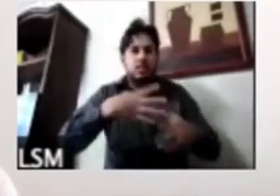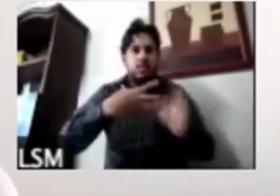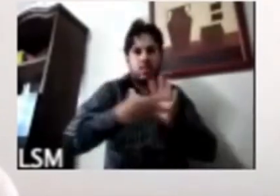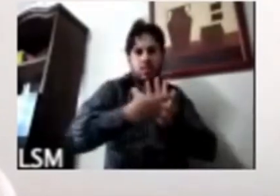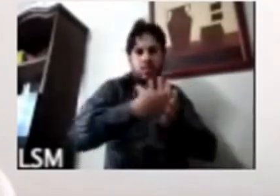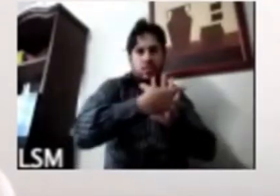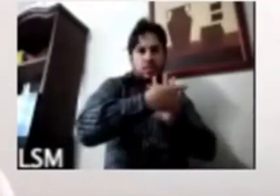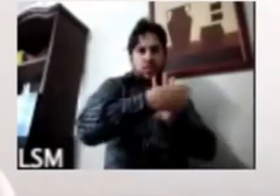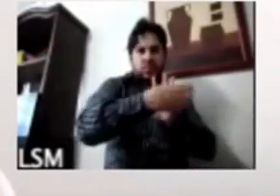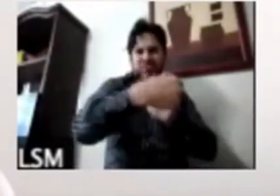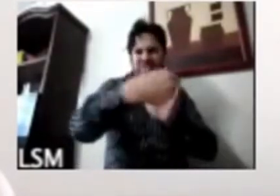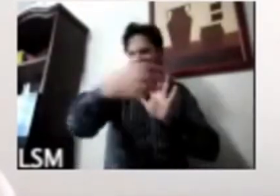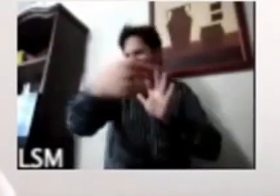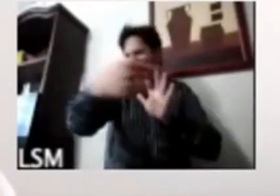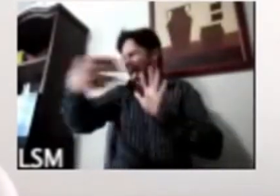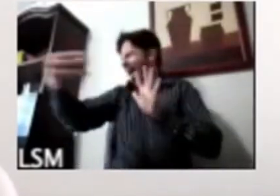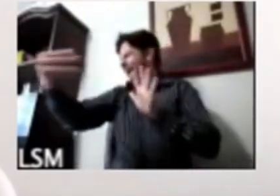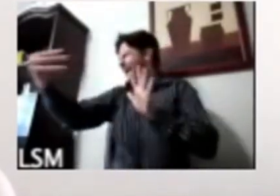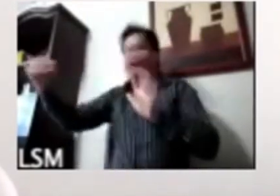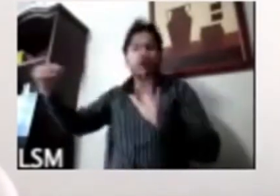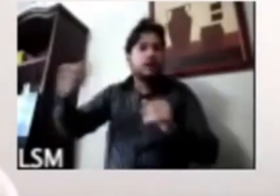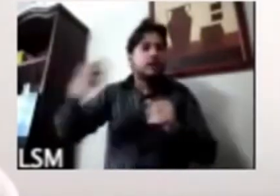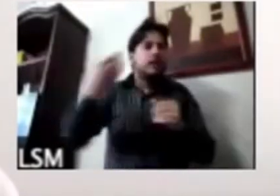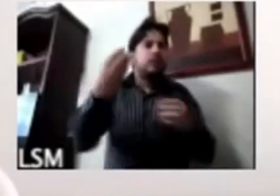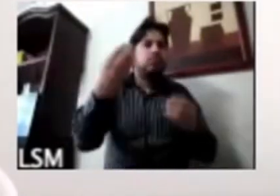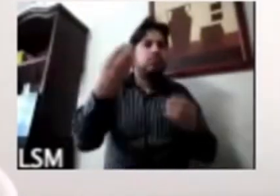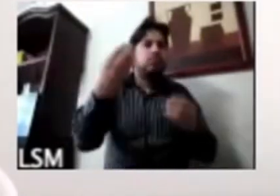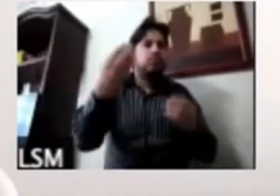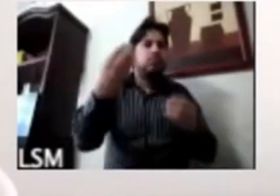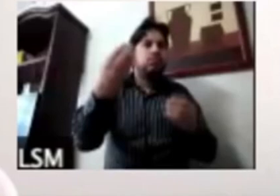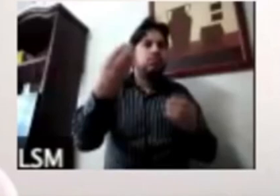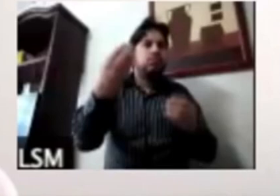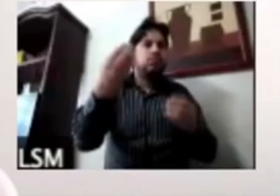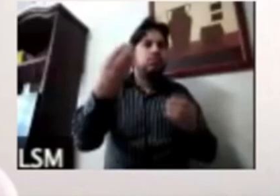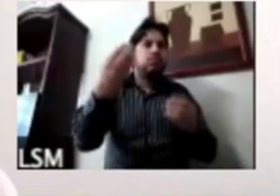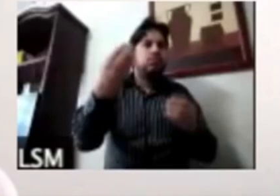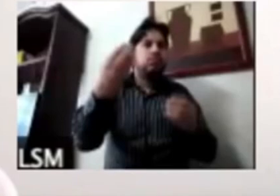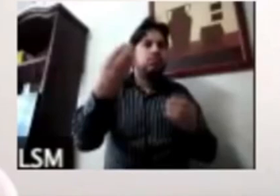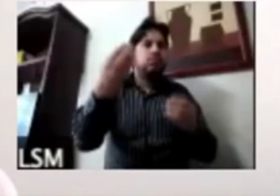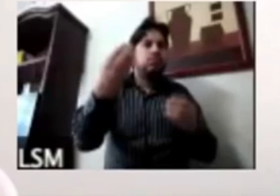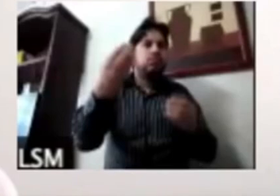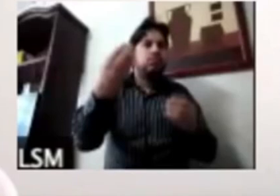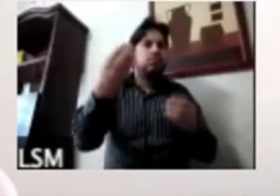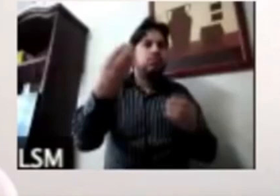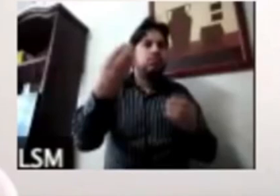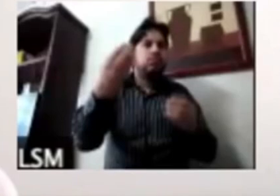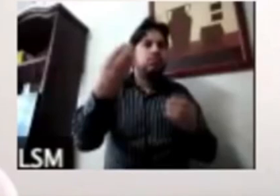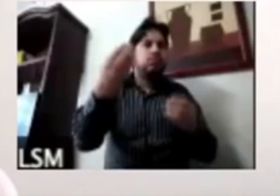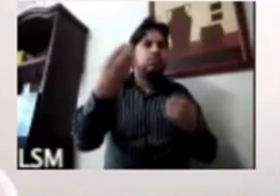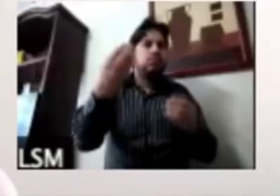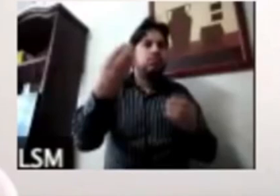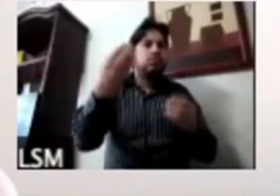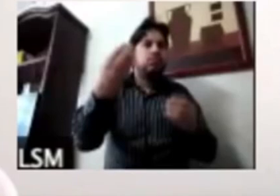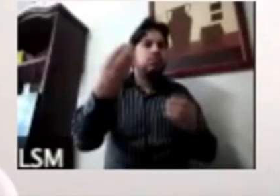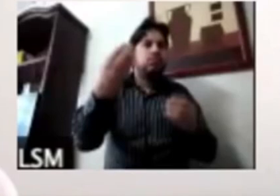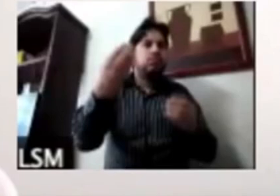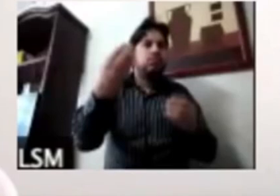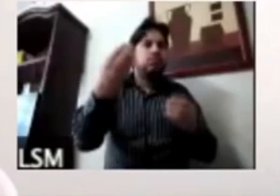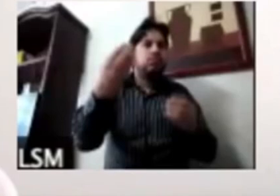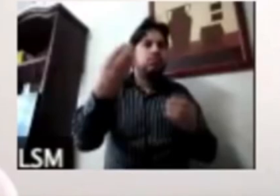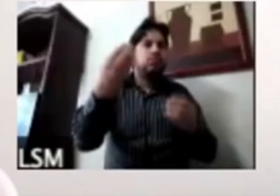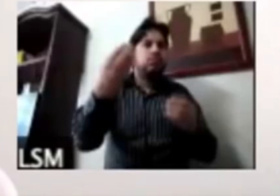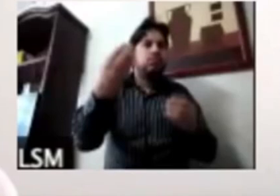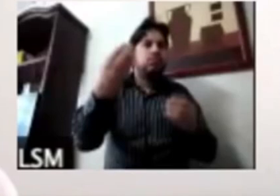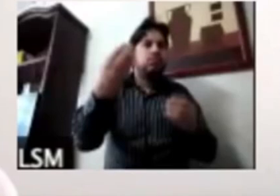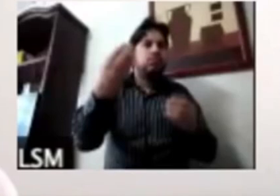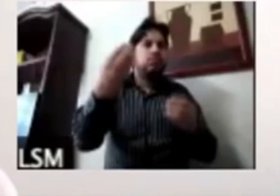gran cantidad de decesos en ciertas zonas de la ciudad en ciertas zonas del país tiene que ver una parte